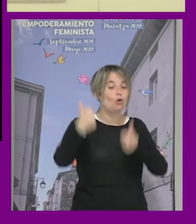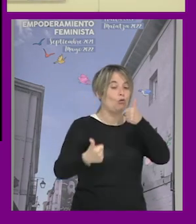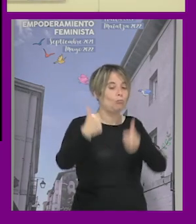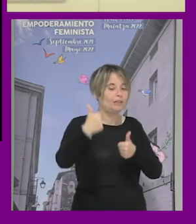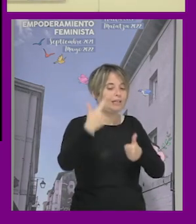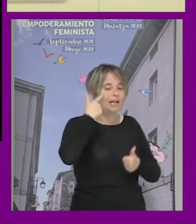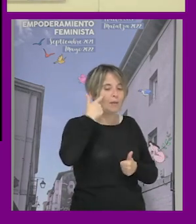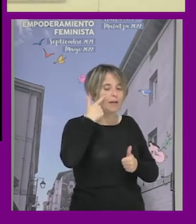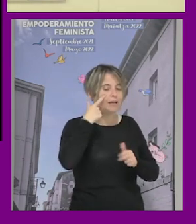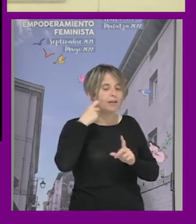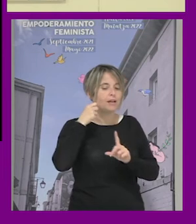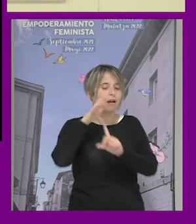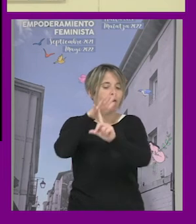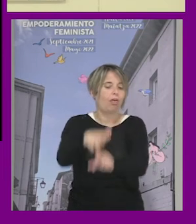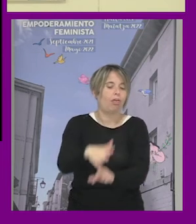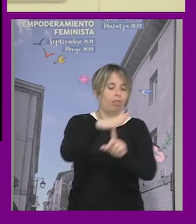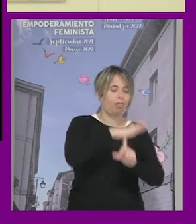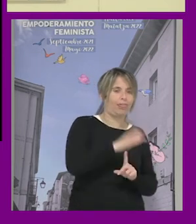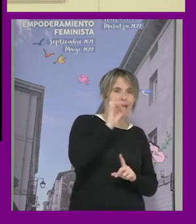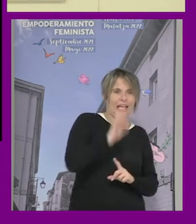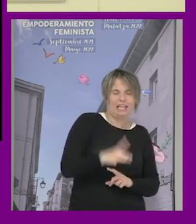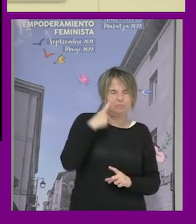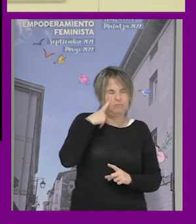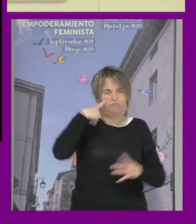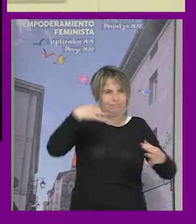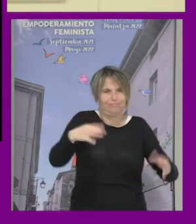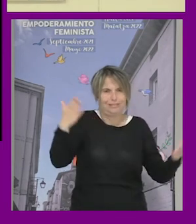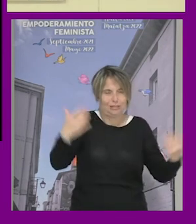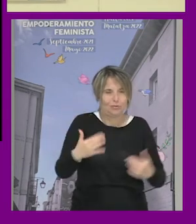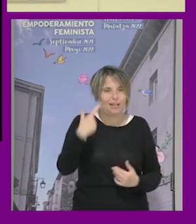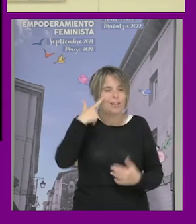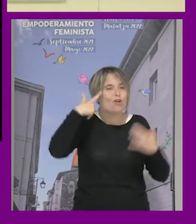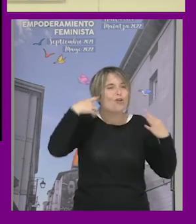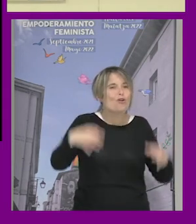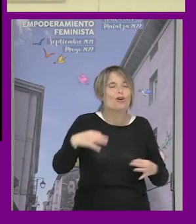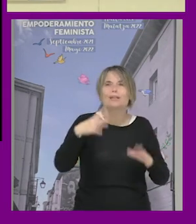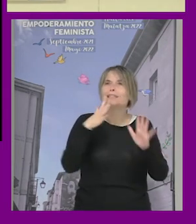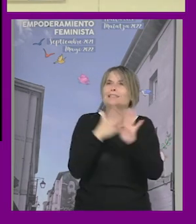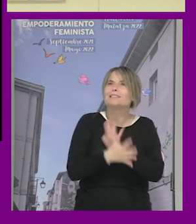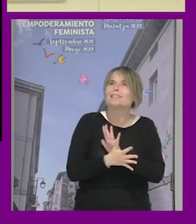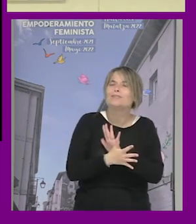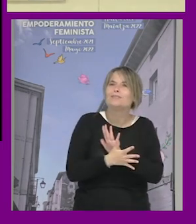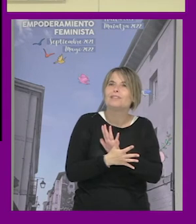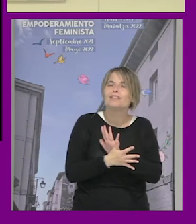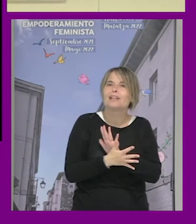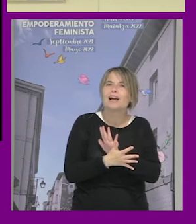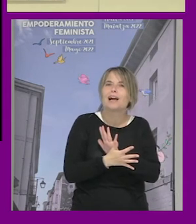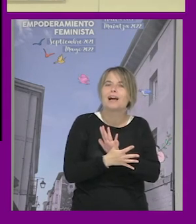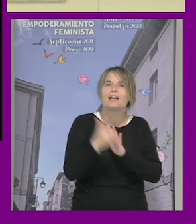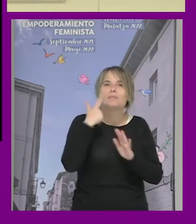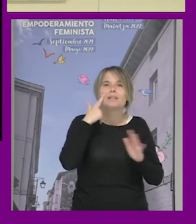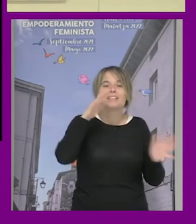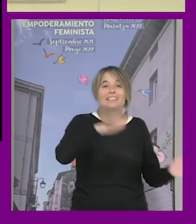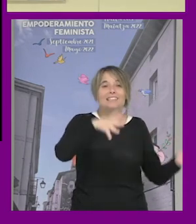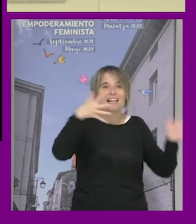quién está más sorprendido es un poco absurda y contraproducente es que la lógica no es de mitad doble ¿no? desde la transición